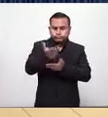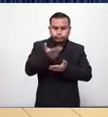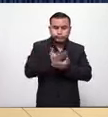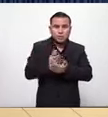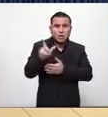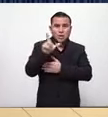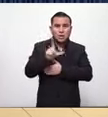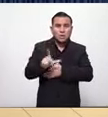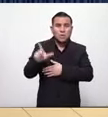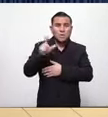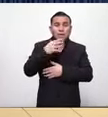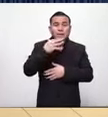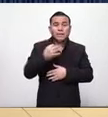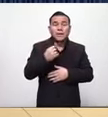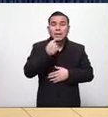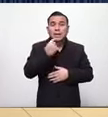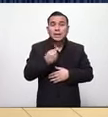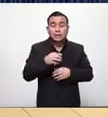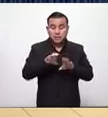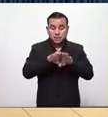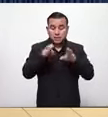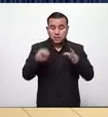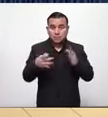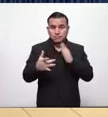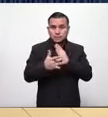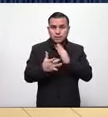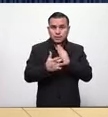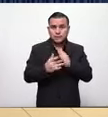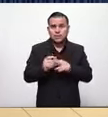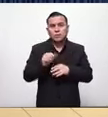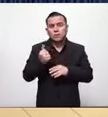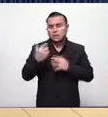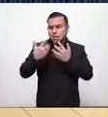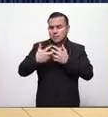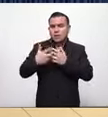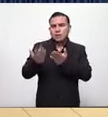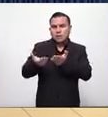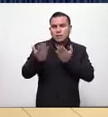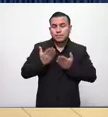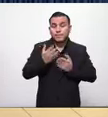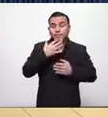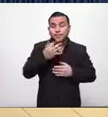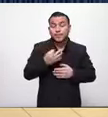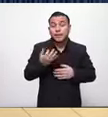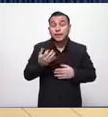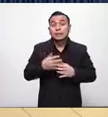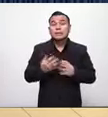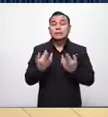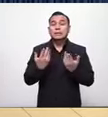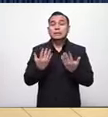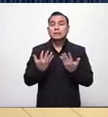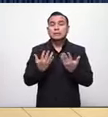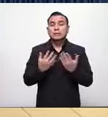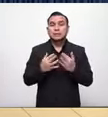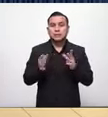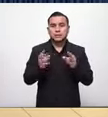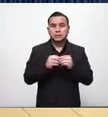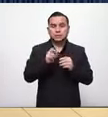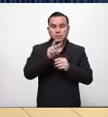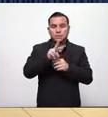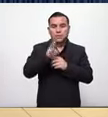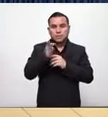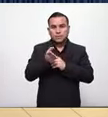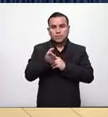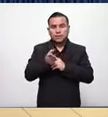lunes tanto por empresas que están sentadas en la mesa como otras empresas y esperamos mañana en nuestra reunión de las 2 y